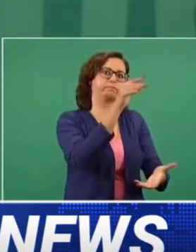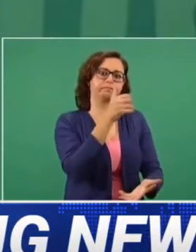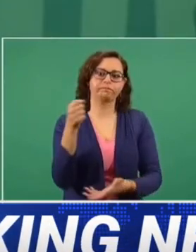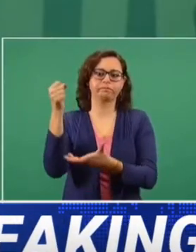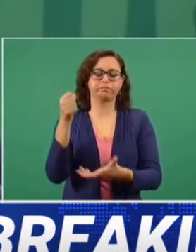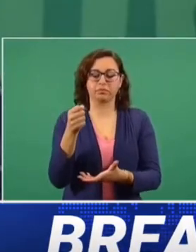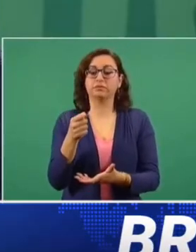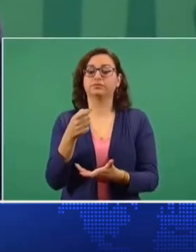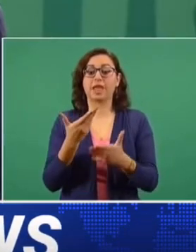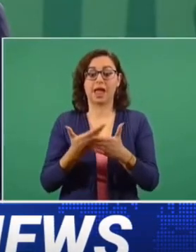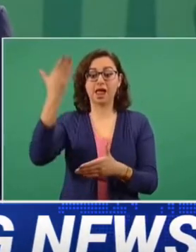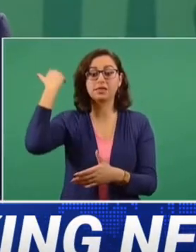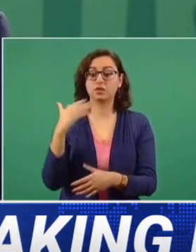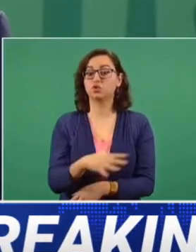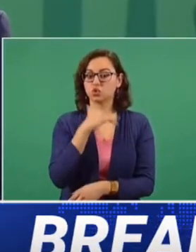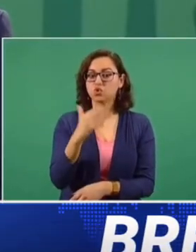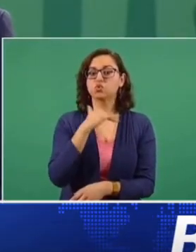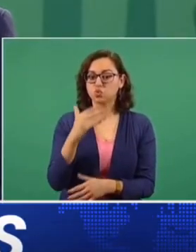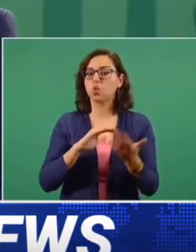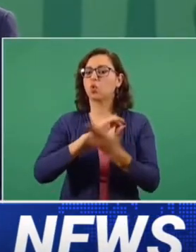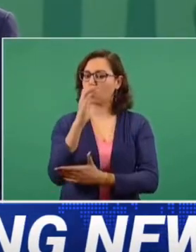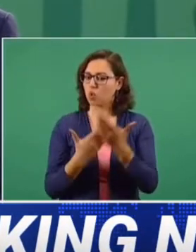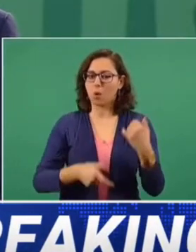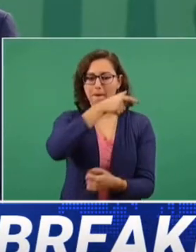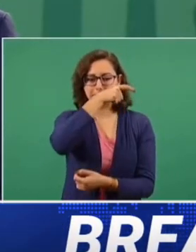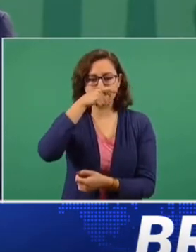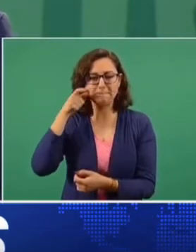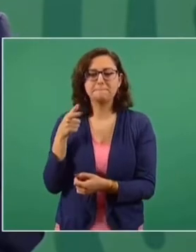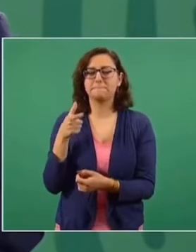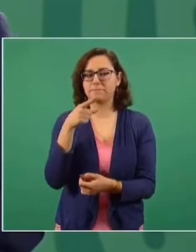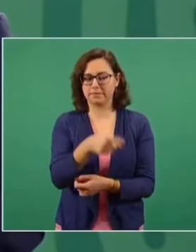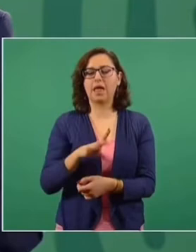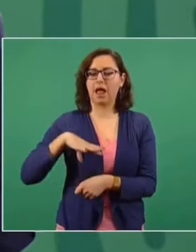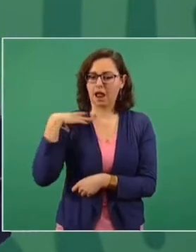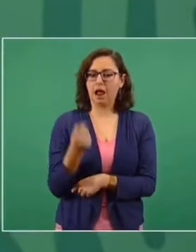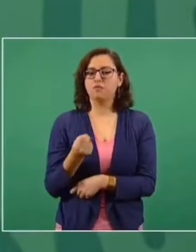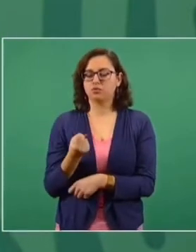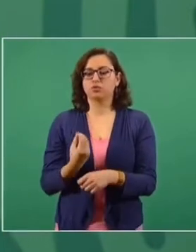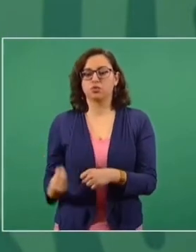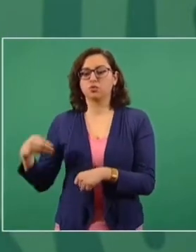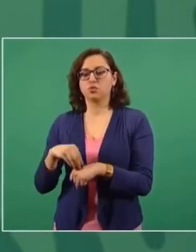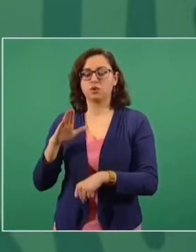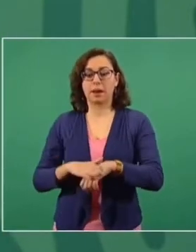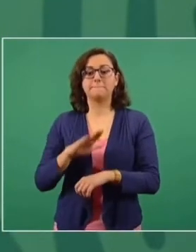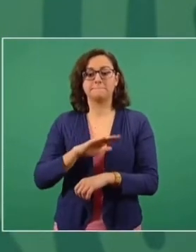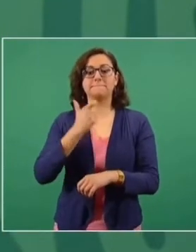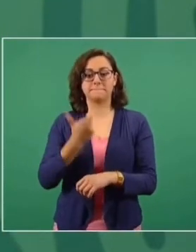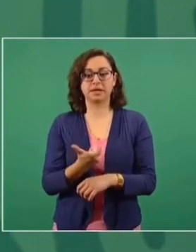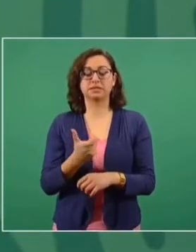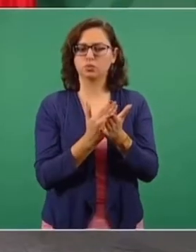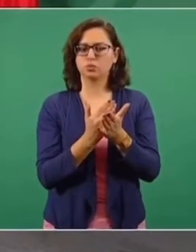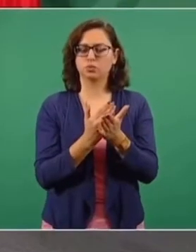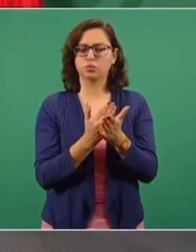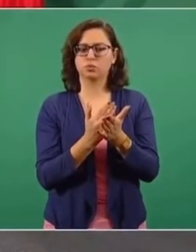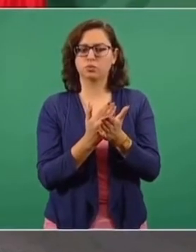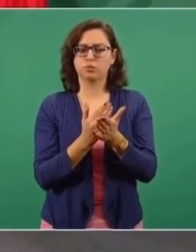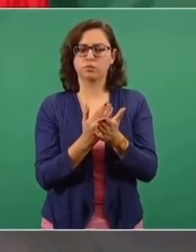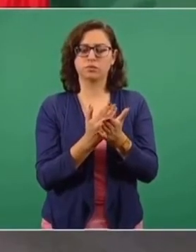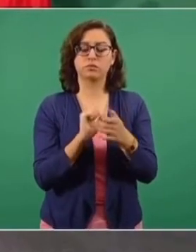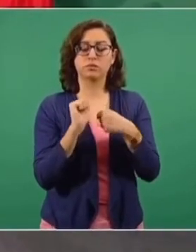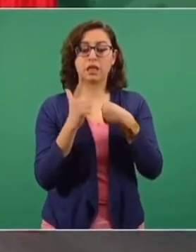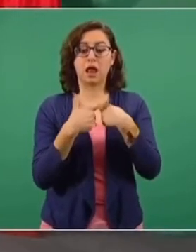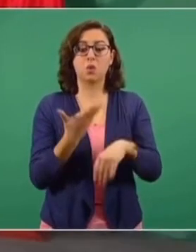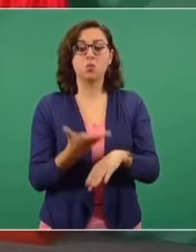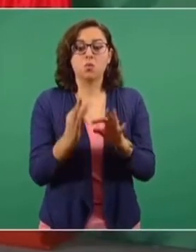pagos excesivos, contratos donde se cobraba de más de reclusorios. Y algo muy